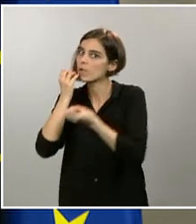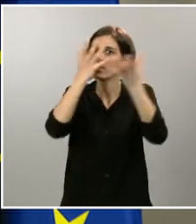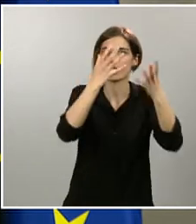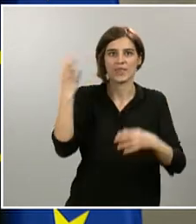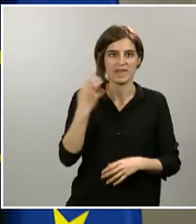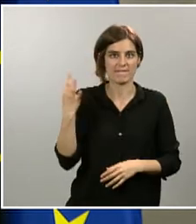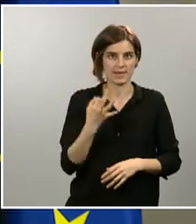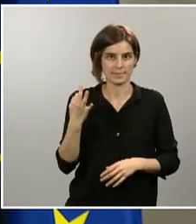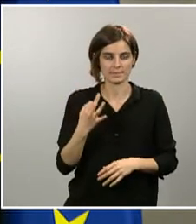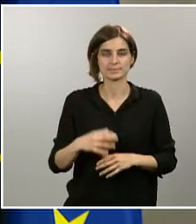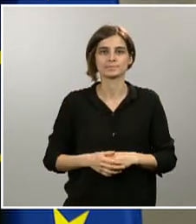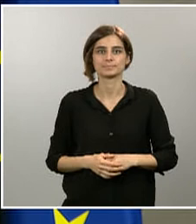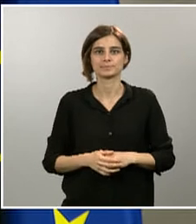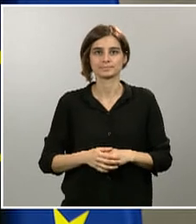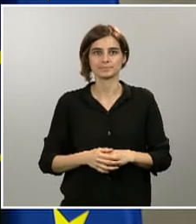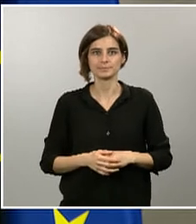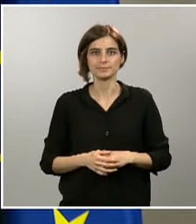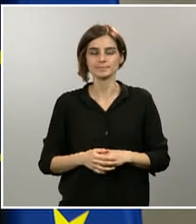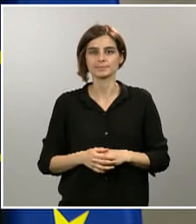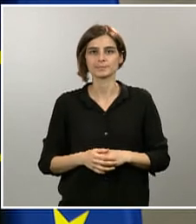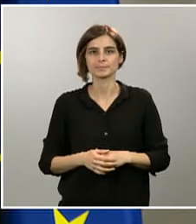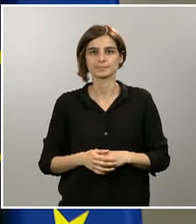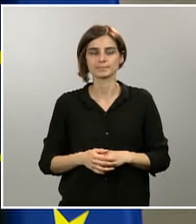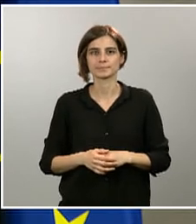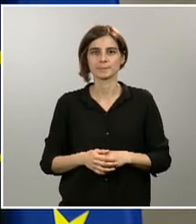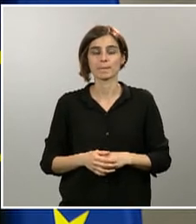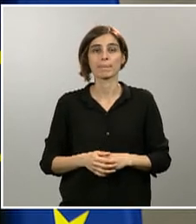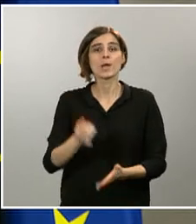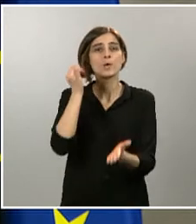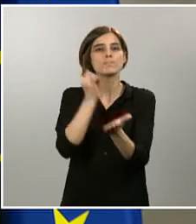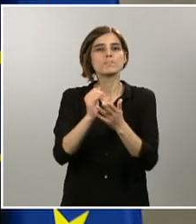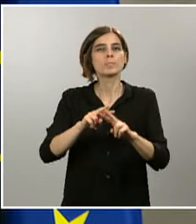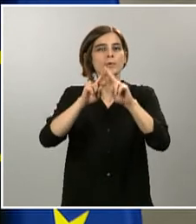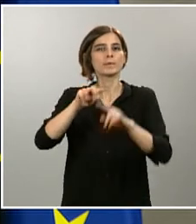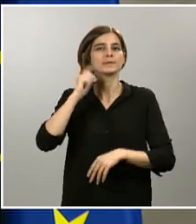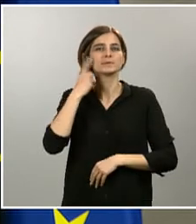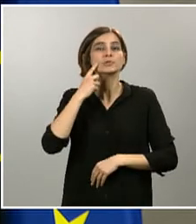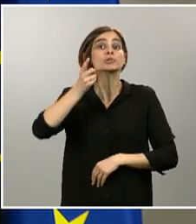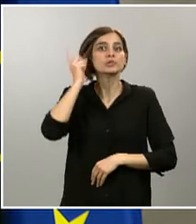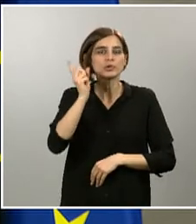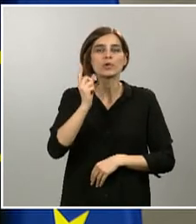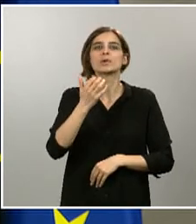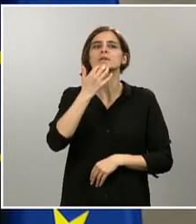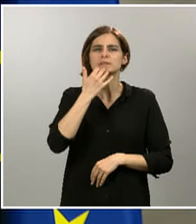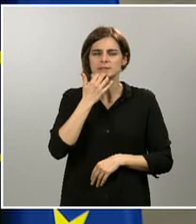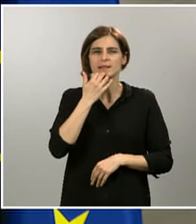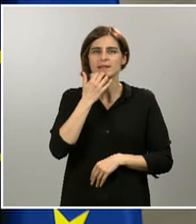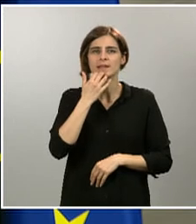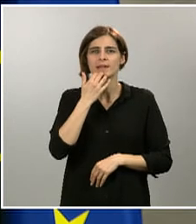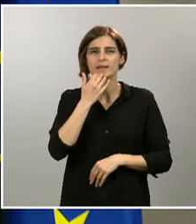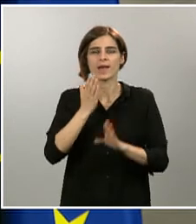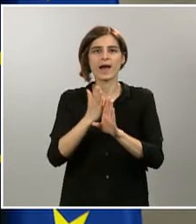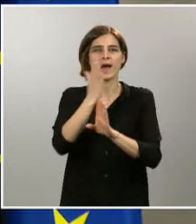Se limita la realización de las pruebas diagnósticas a aquellos casos en que existe una prescripción previa de un